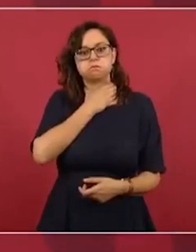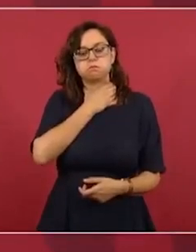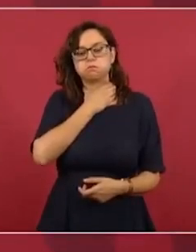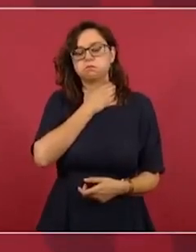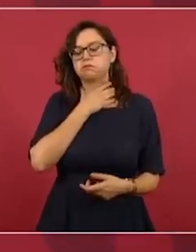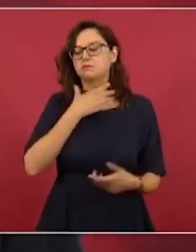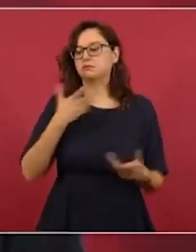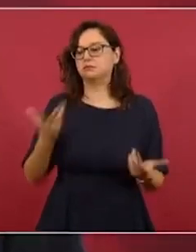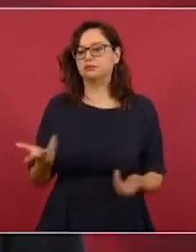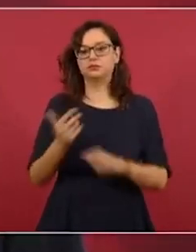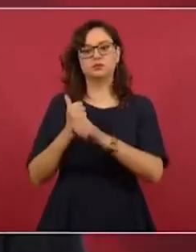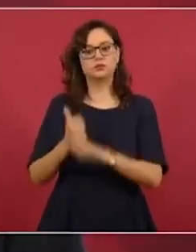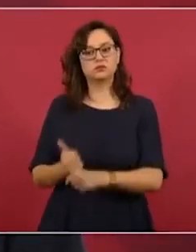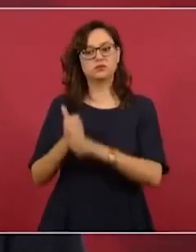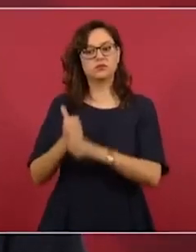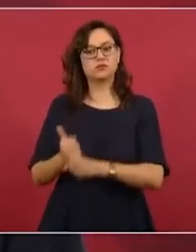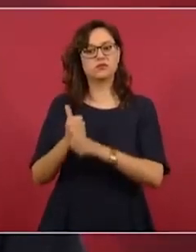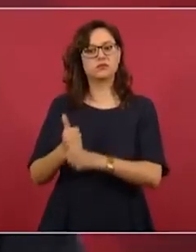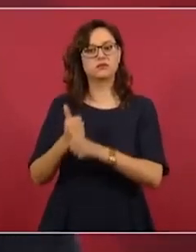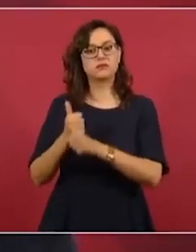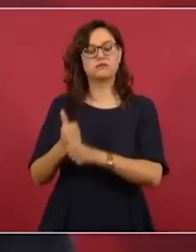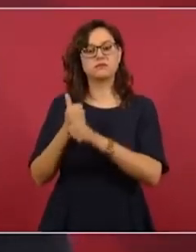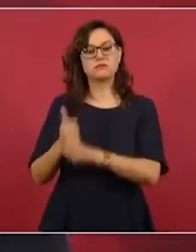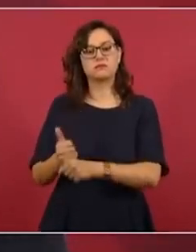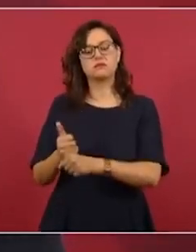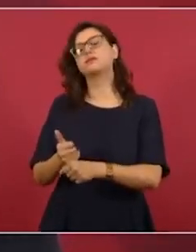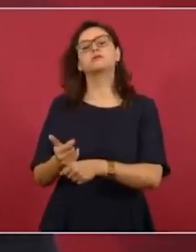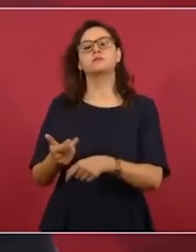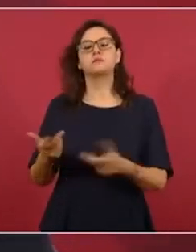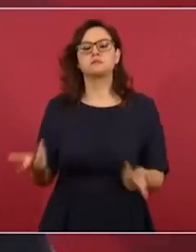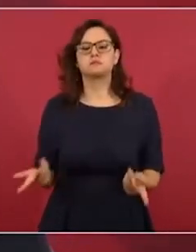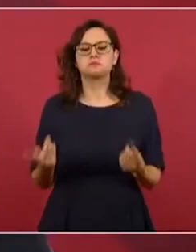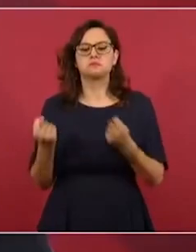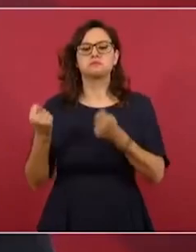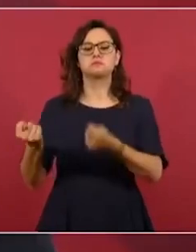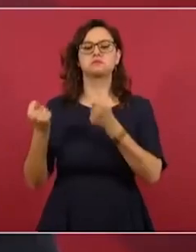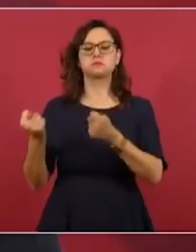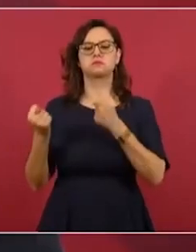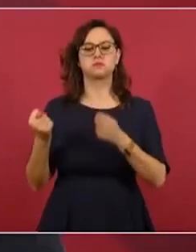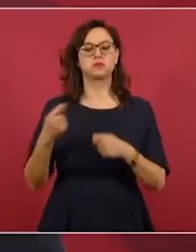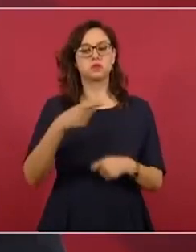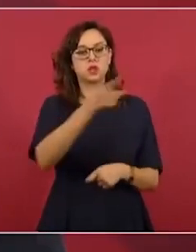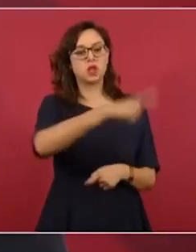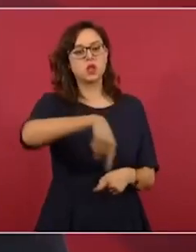provocar el sufrimiento de todo un pueblo por sus intereses